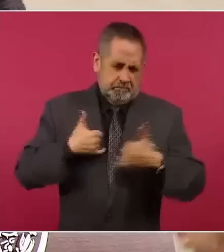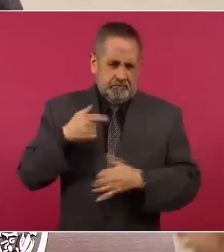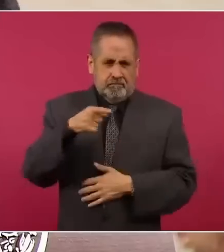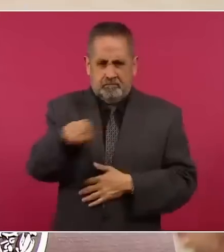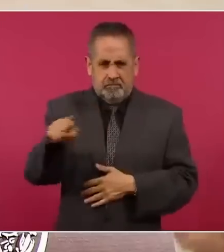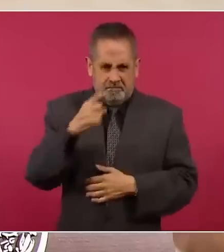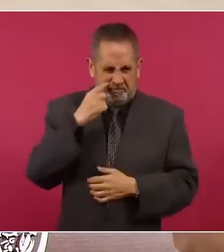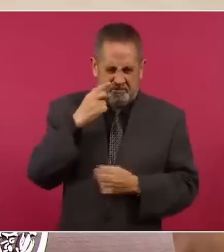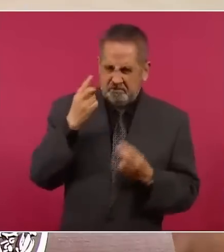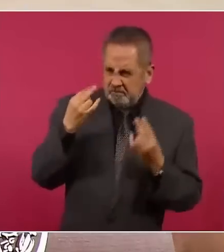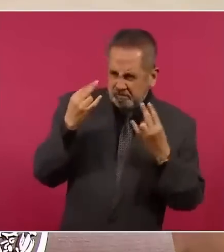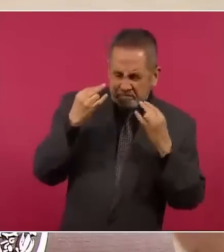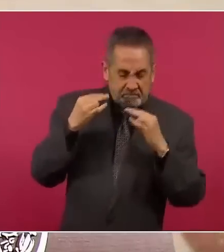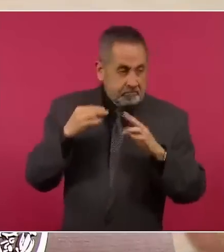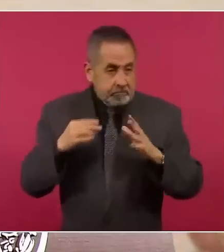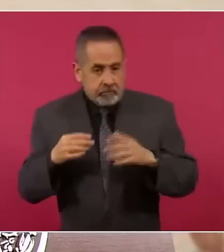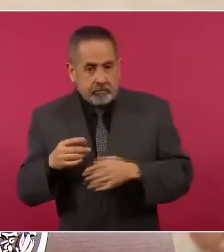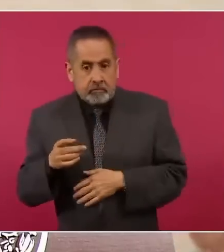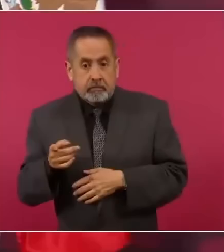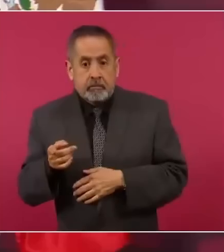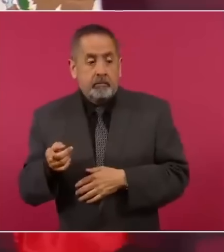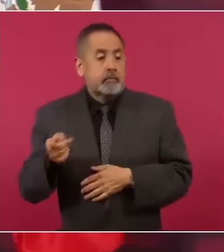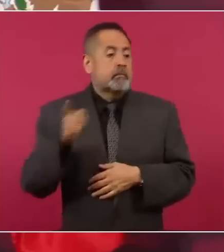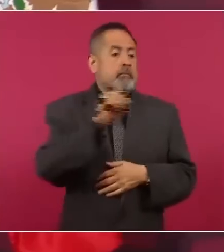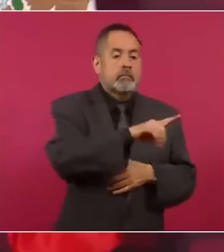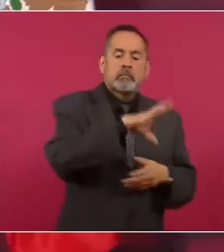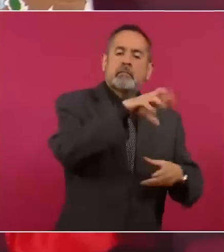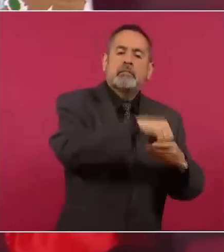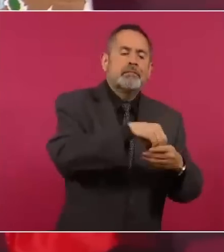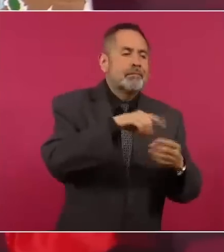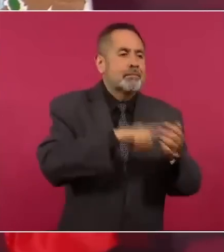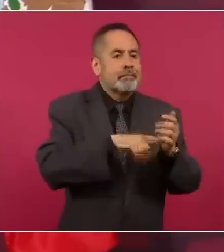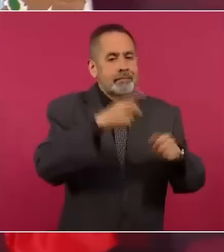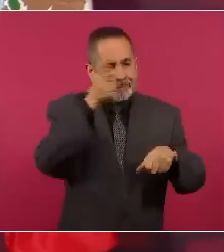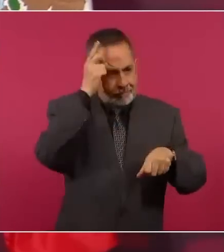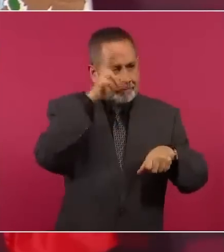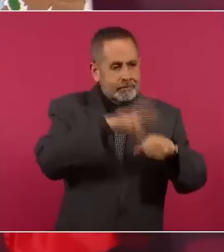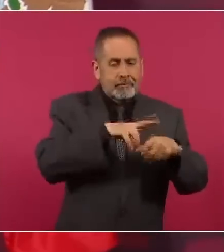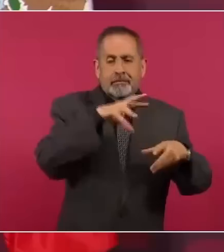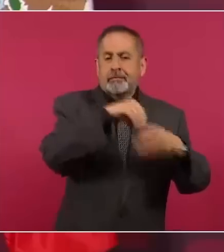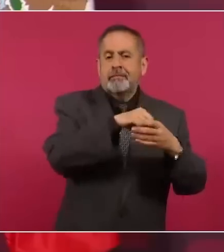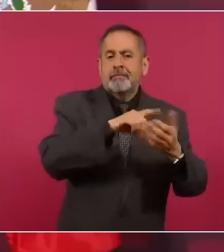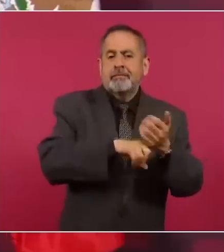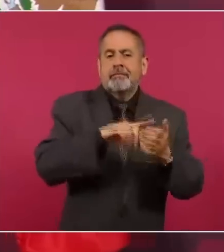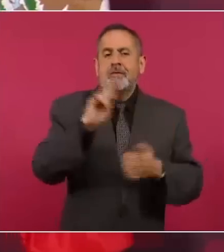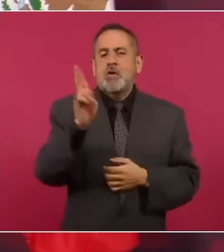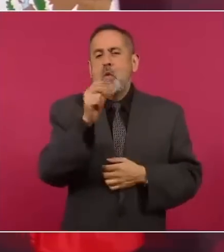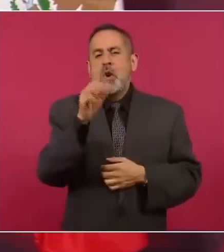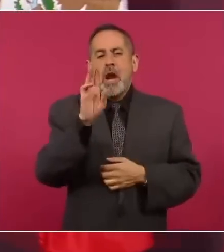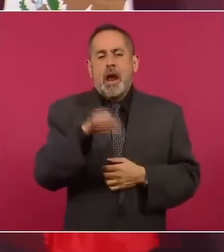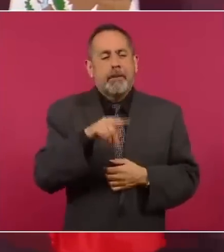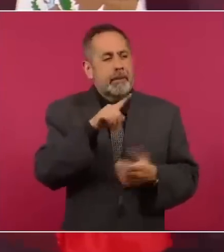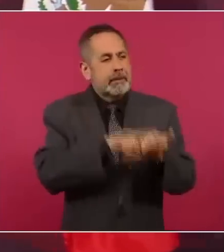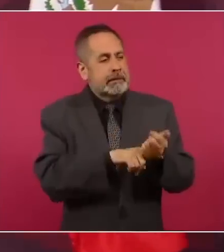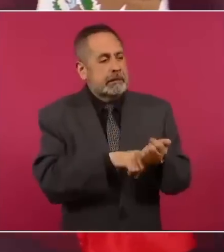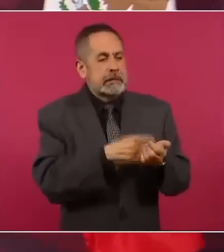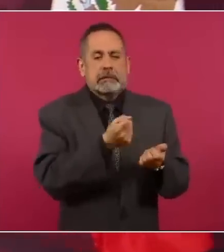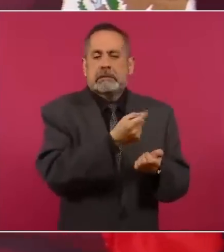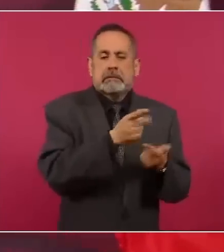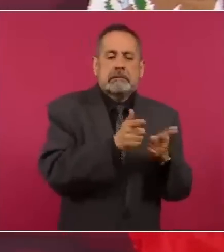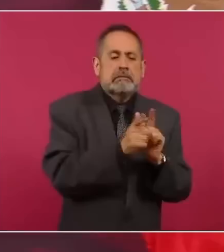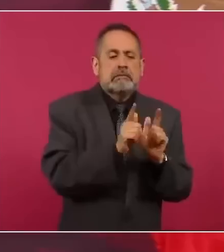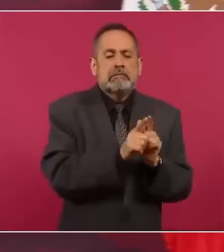despiertos, pero están enquistados en la UNAM, grupos